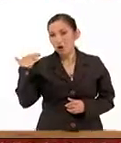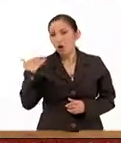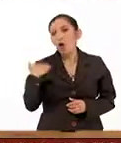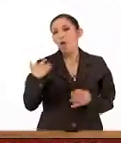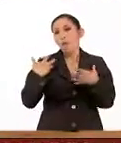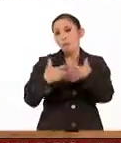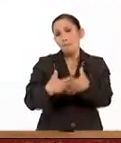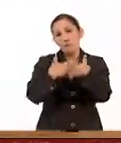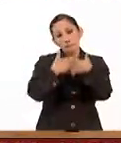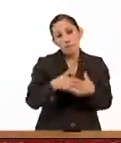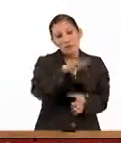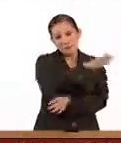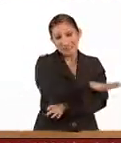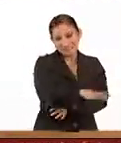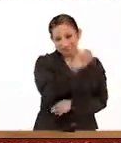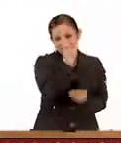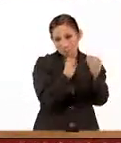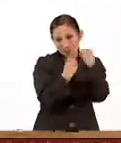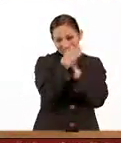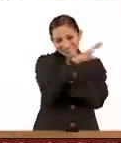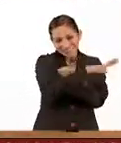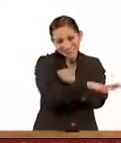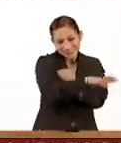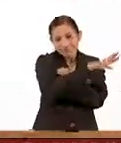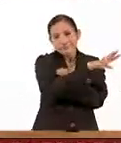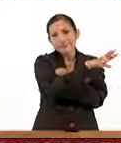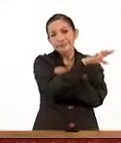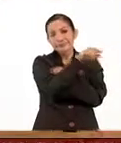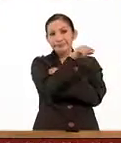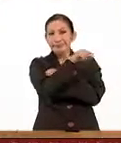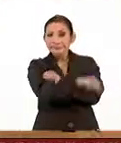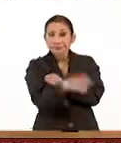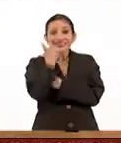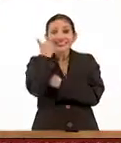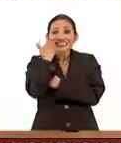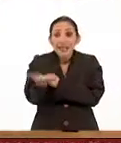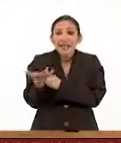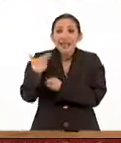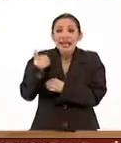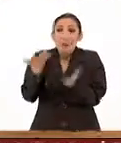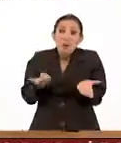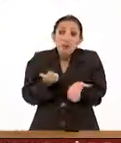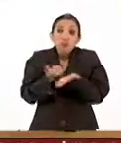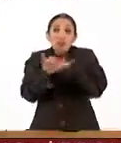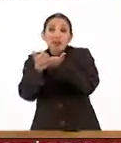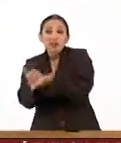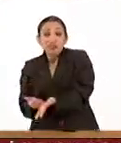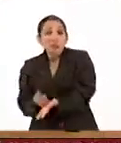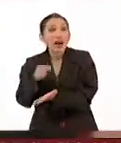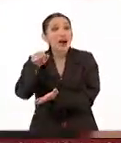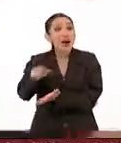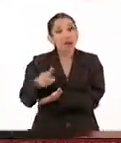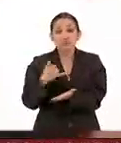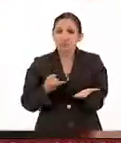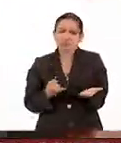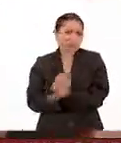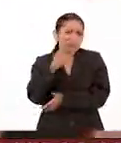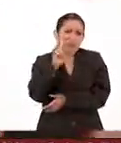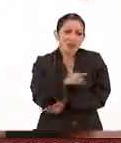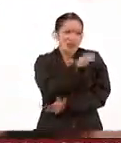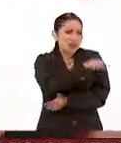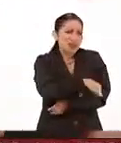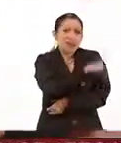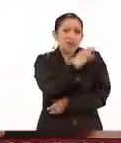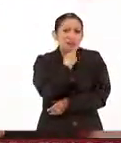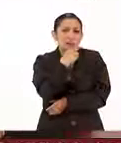la industria, pues es una industria, la industria de los alimentos que busca tener utilidades, es una industria que definitivamente está ahí